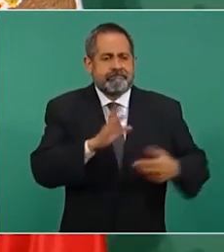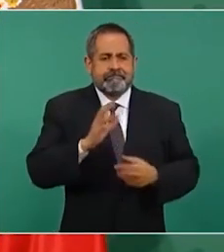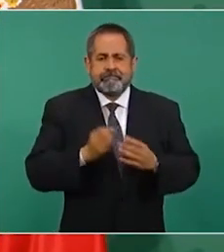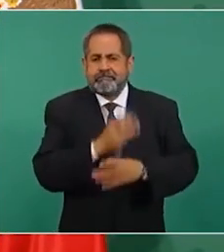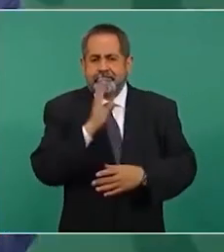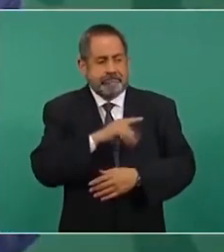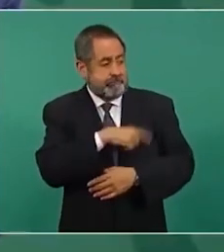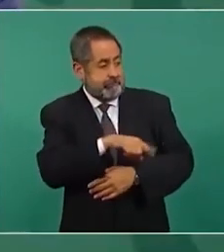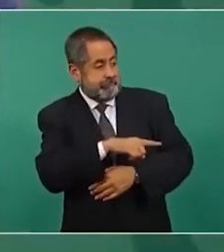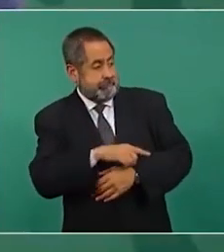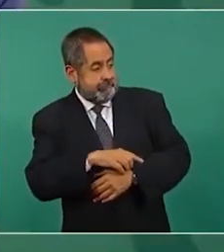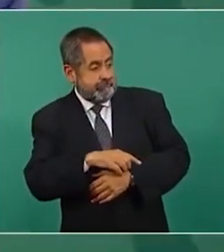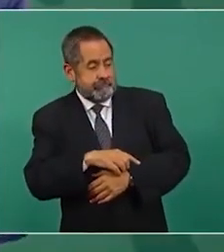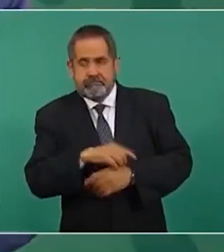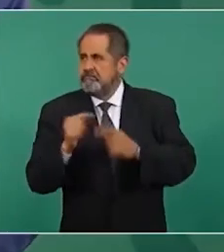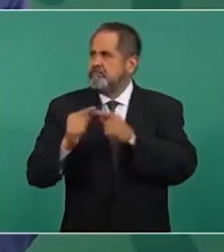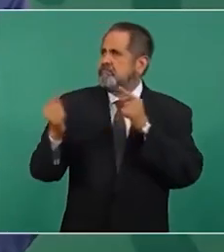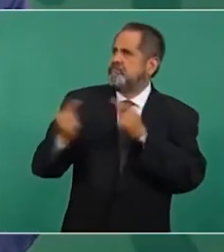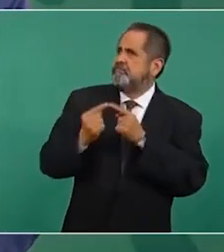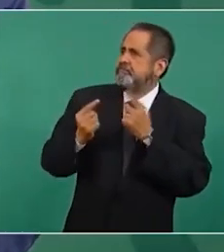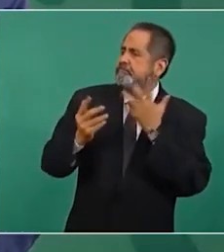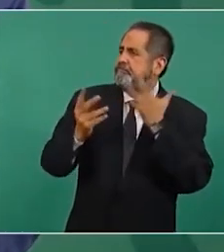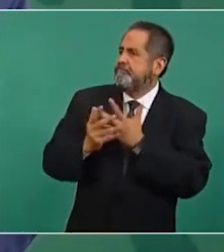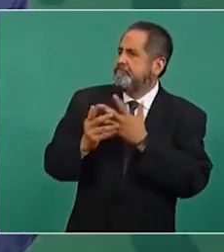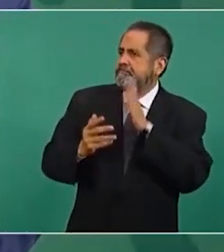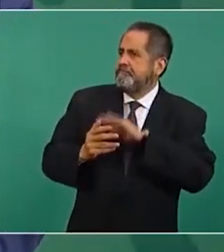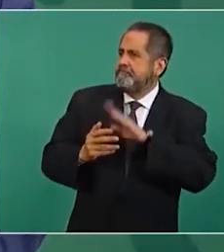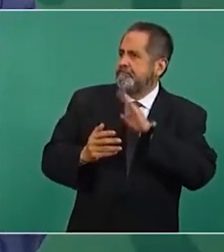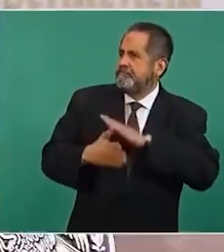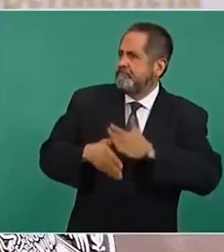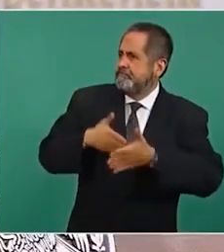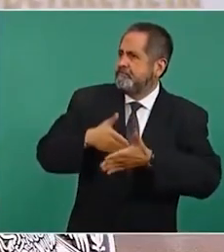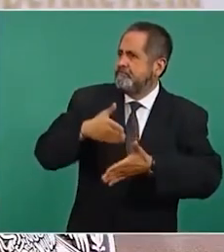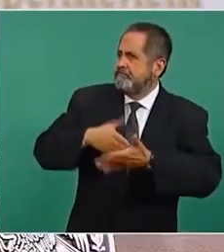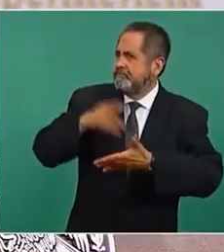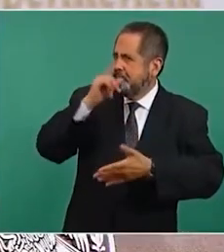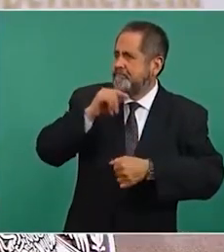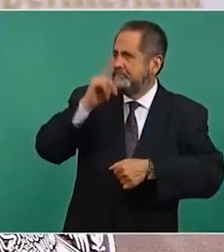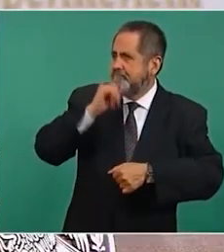su oposición conservadora